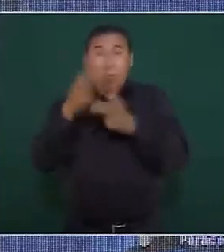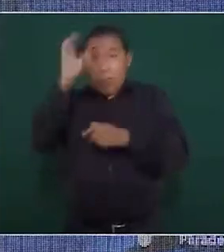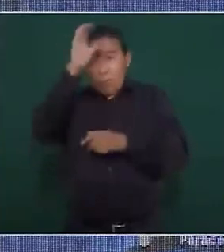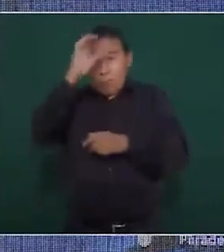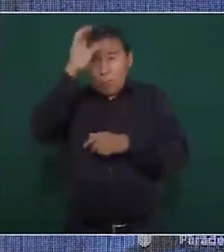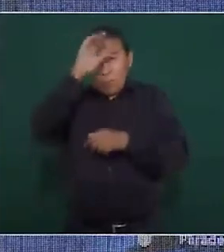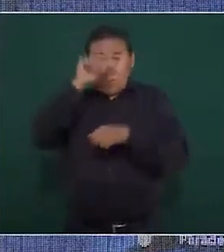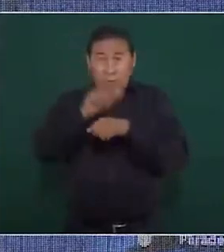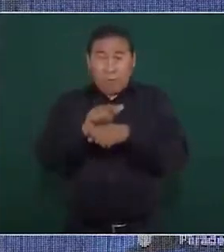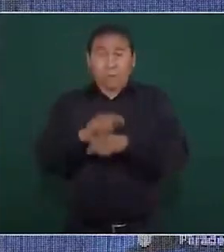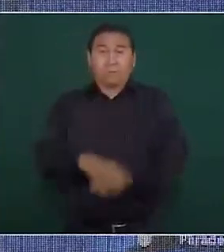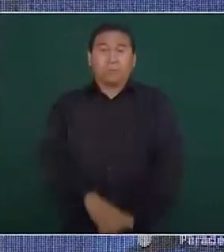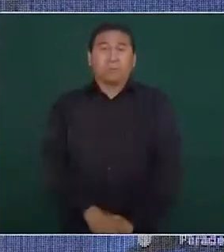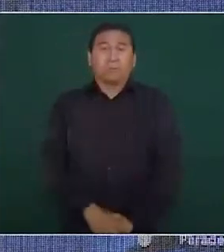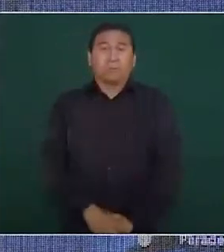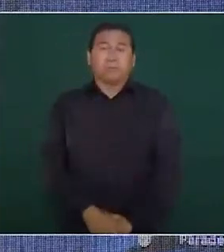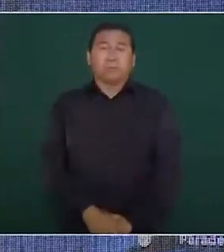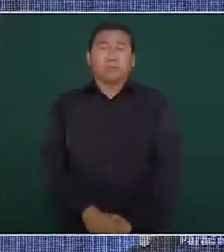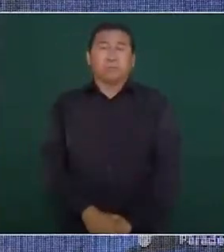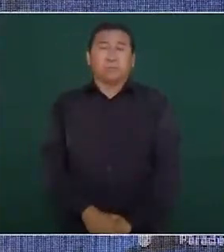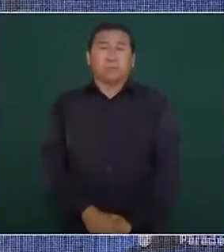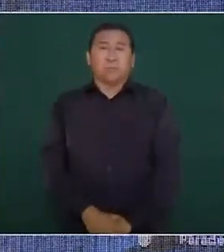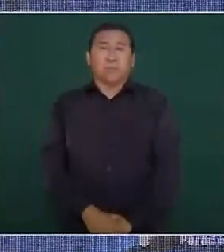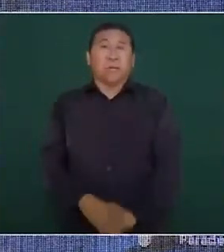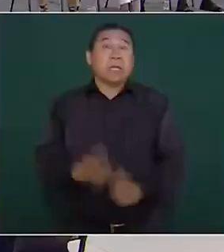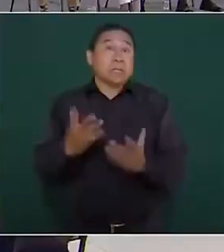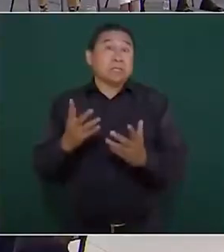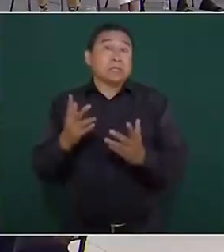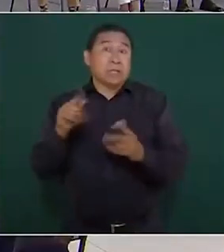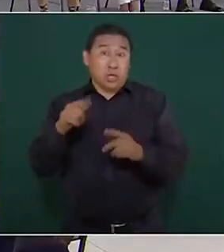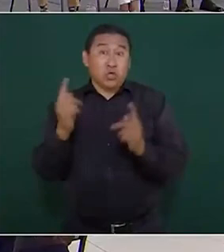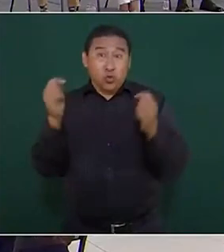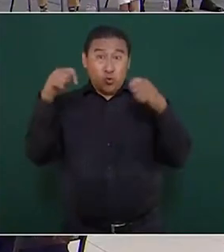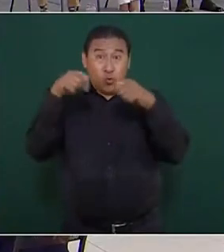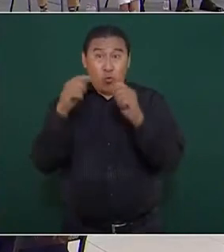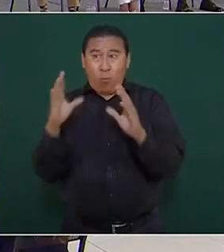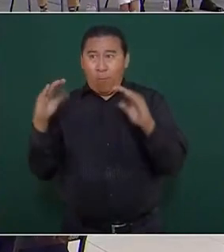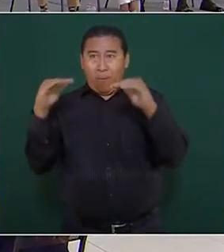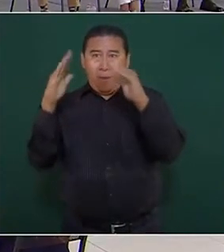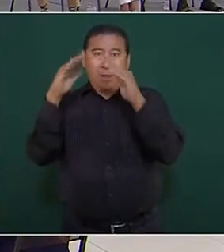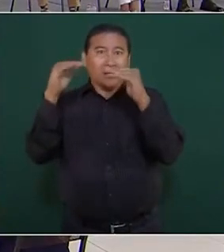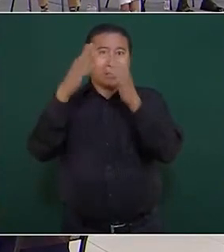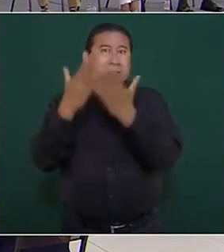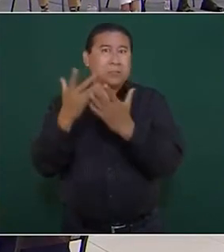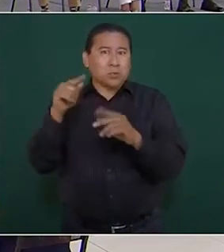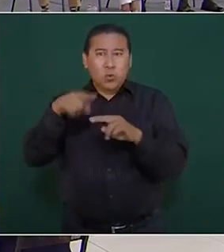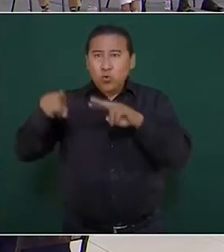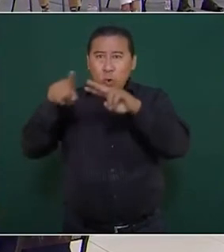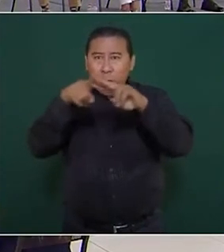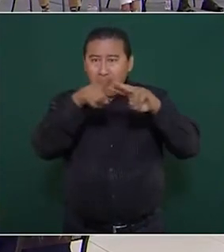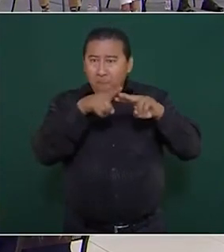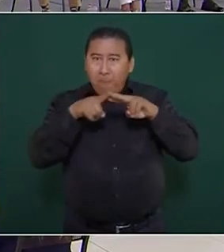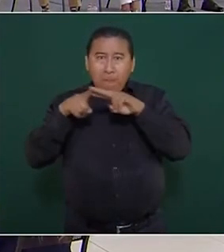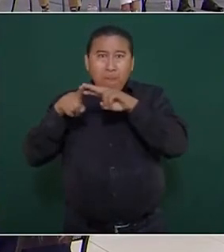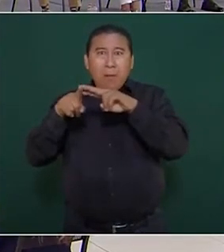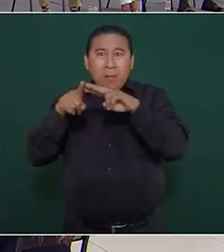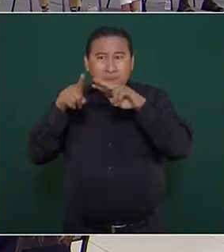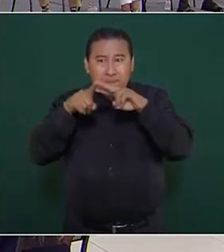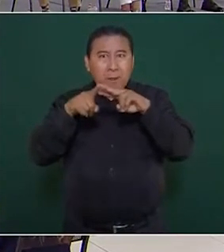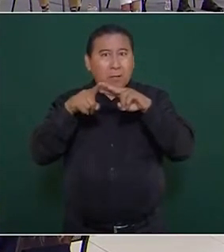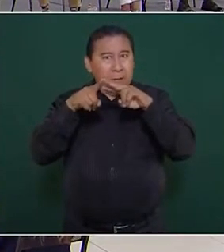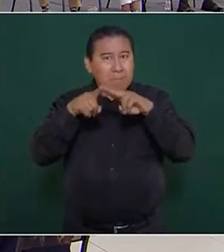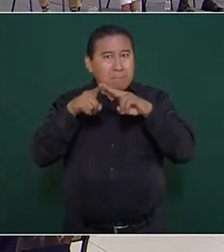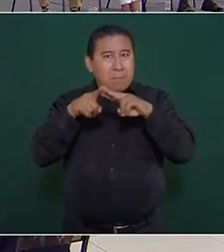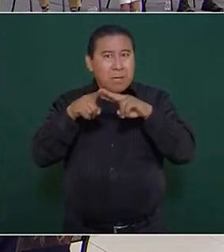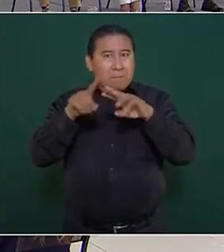del sitio arqueológico de Tulum, todo se convierte en un parque, que es